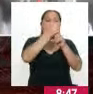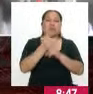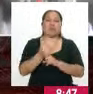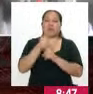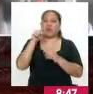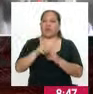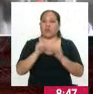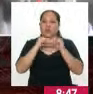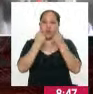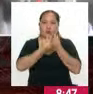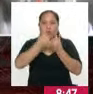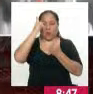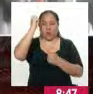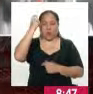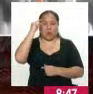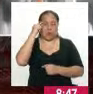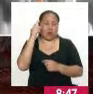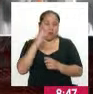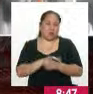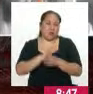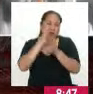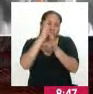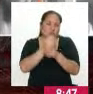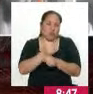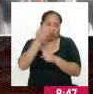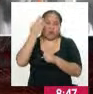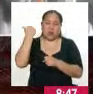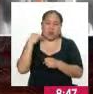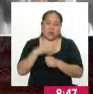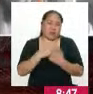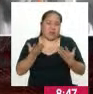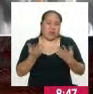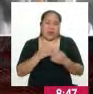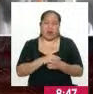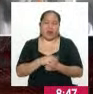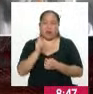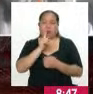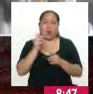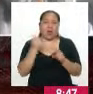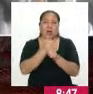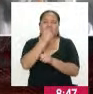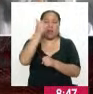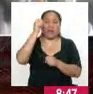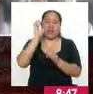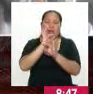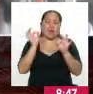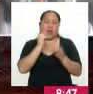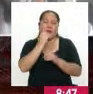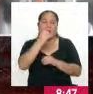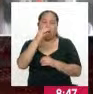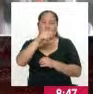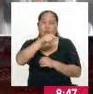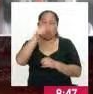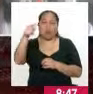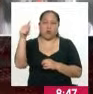Los partidos políticos tradicionales prácticamente no han ganado nada, con pequeñas excepciones.